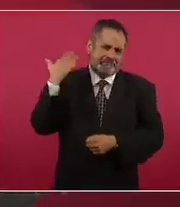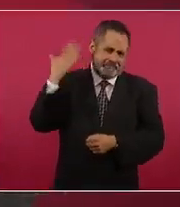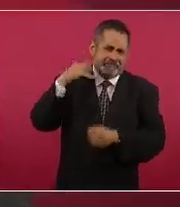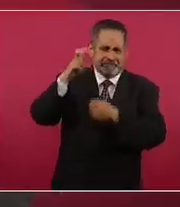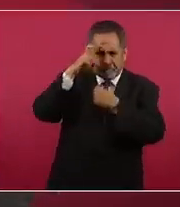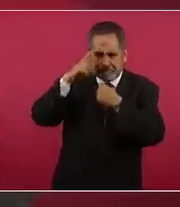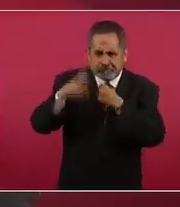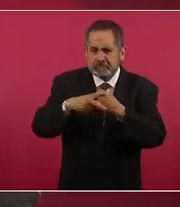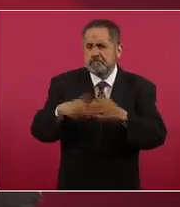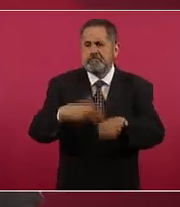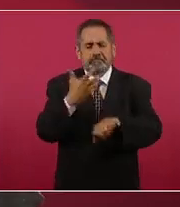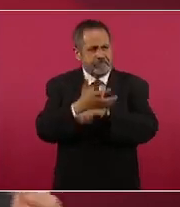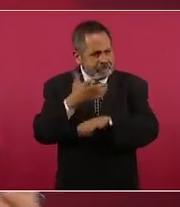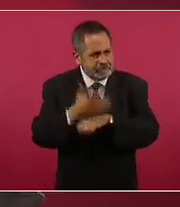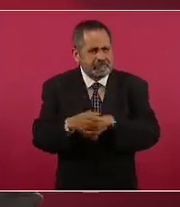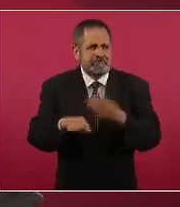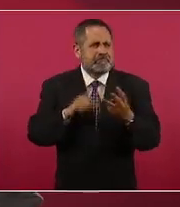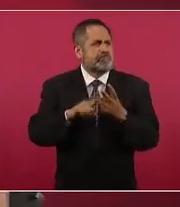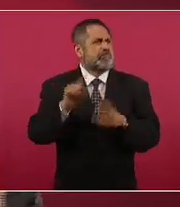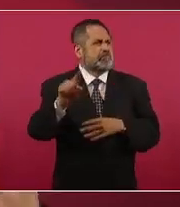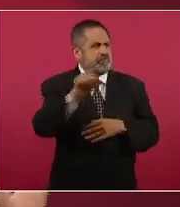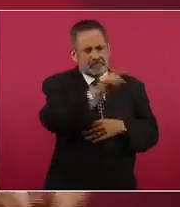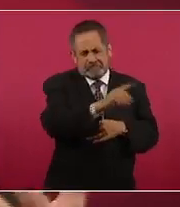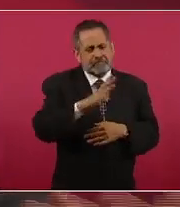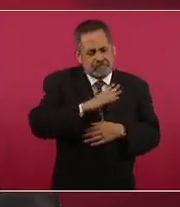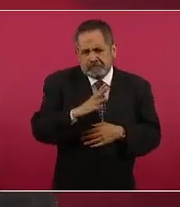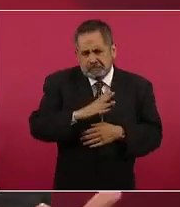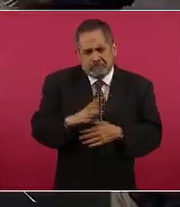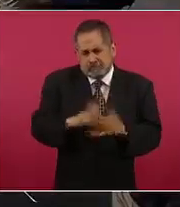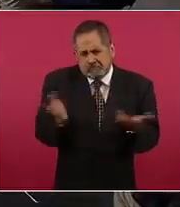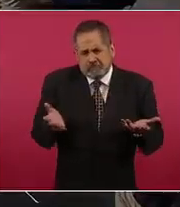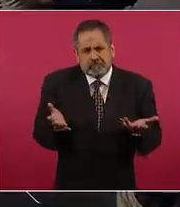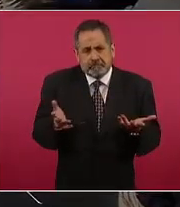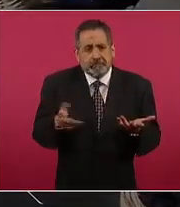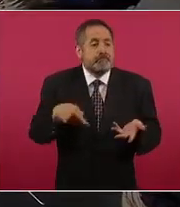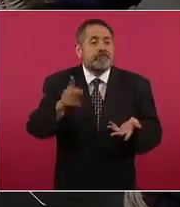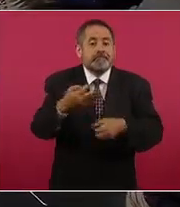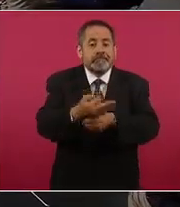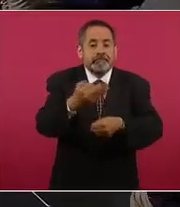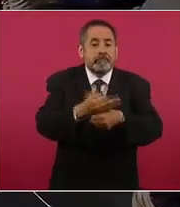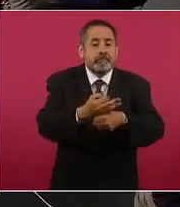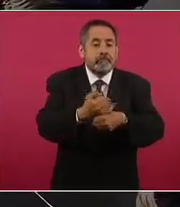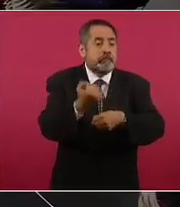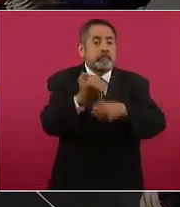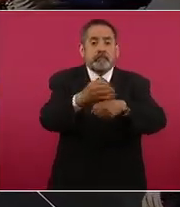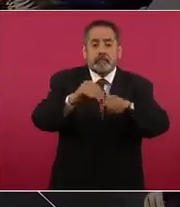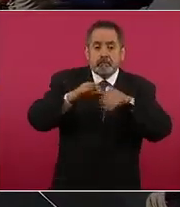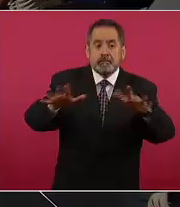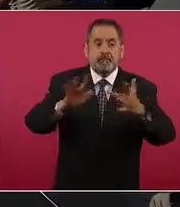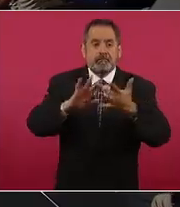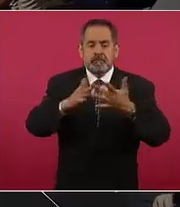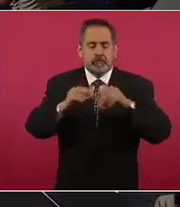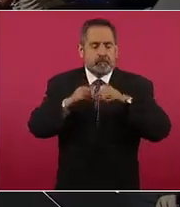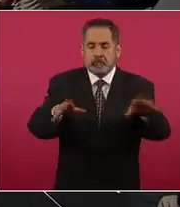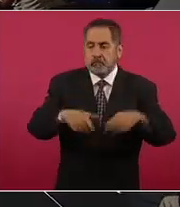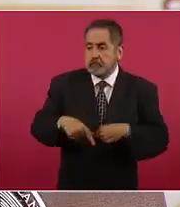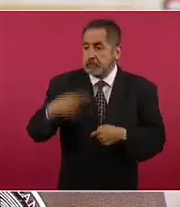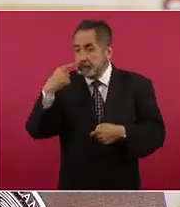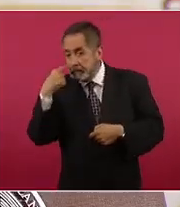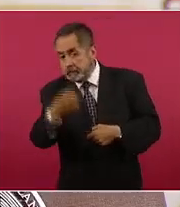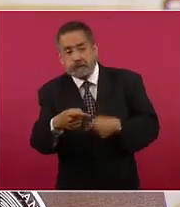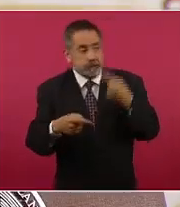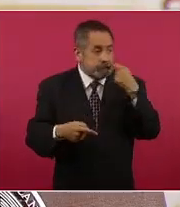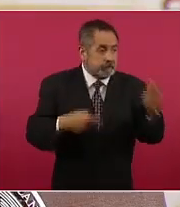brotes en muchas naciones. Y hoy, que tenemos mayor propensión a registrar las cosas, porque estamos sensibilizados